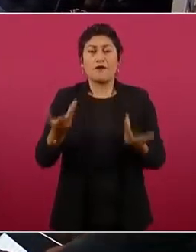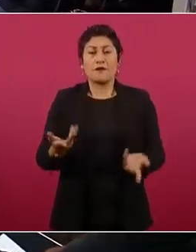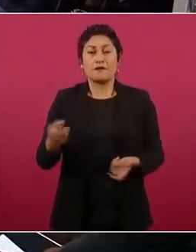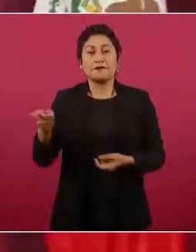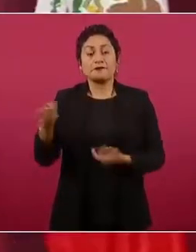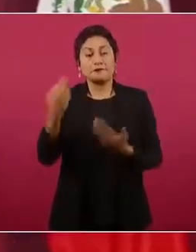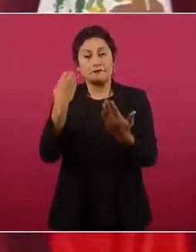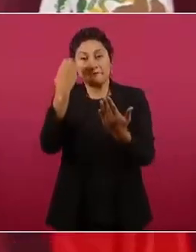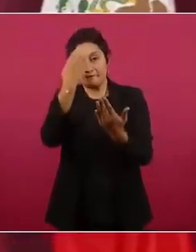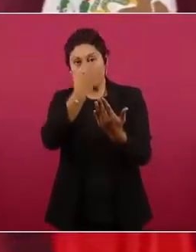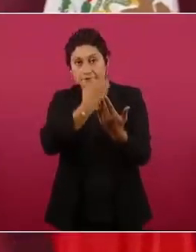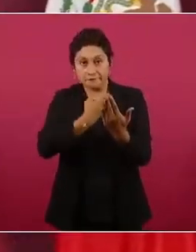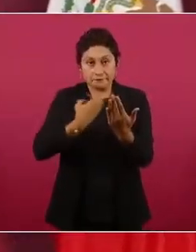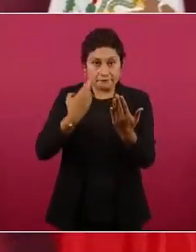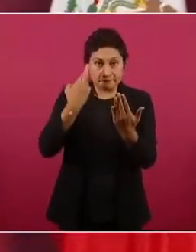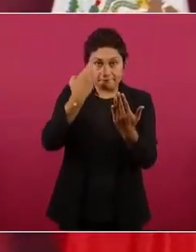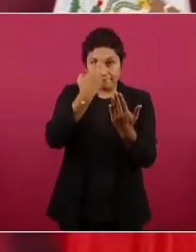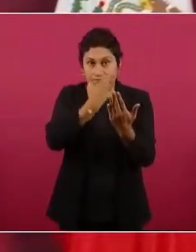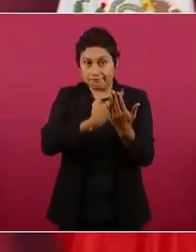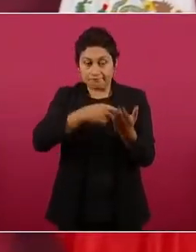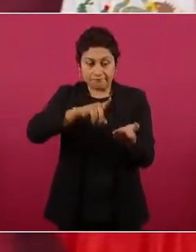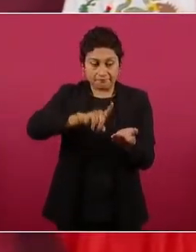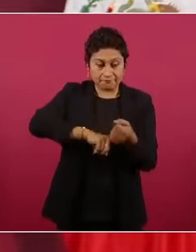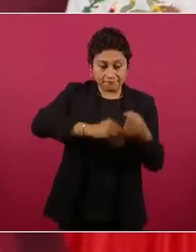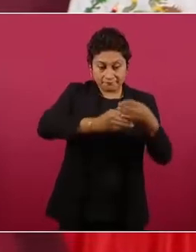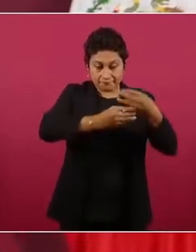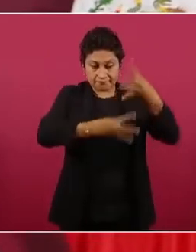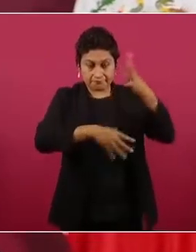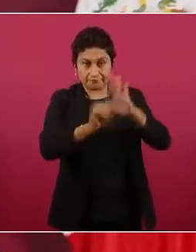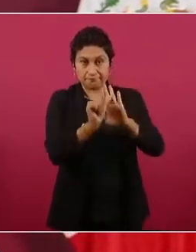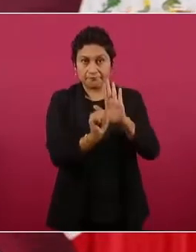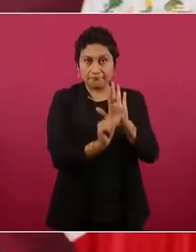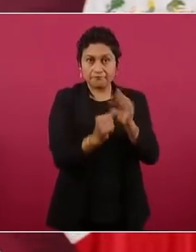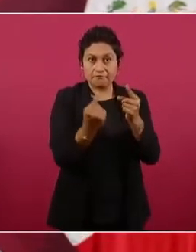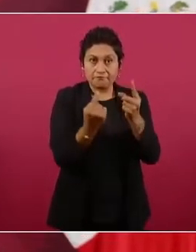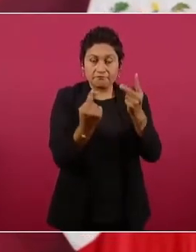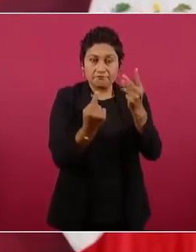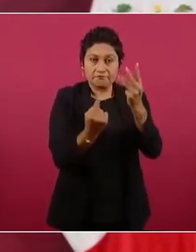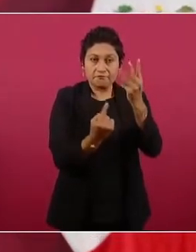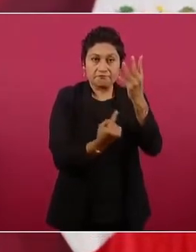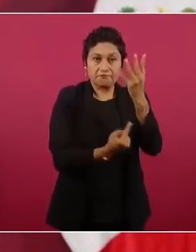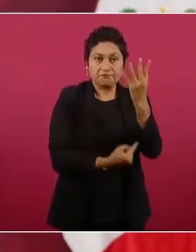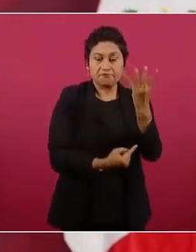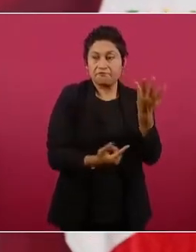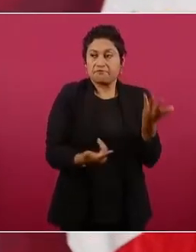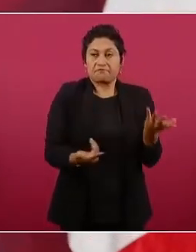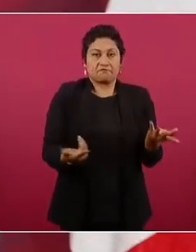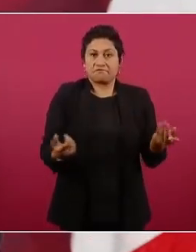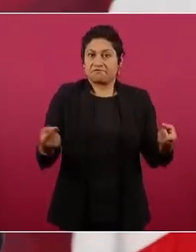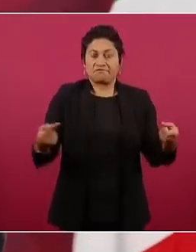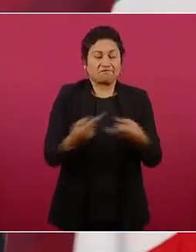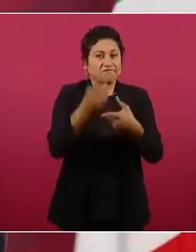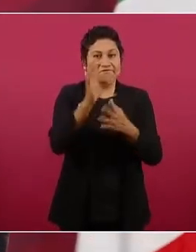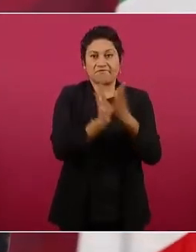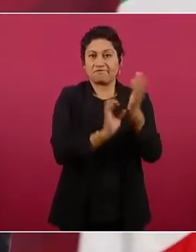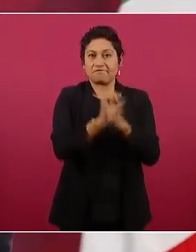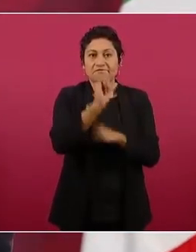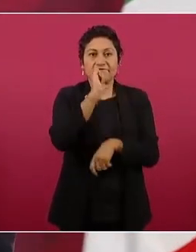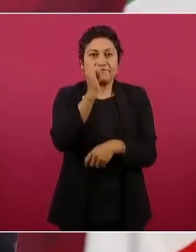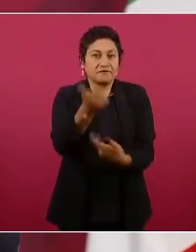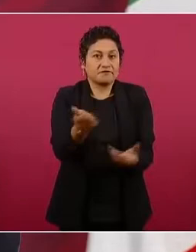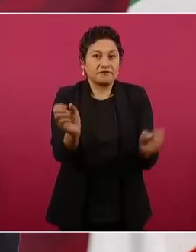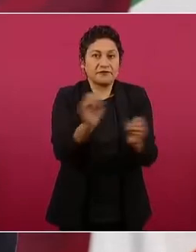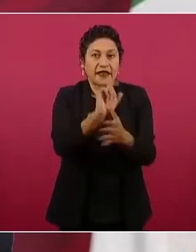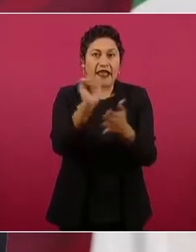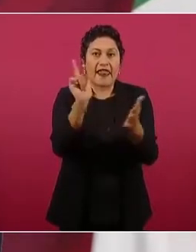todos los artículos y se demostró que no era inconstitucional, la ley eléctrica,